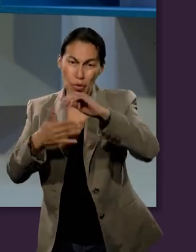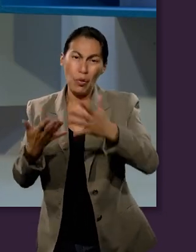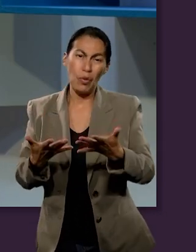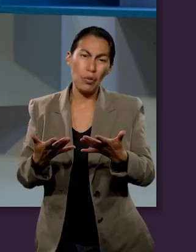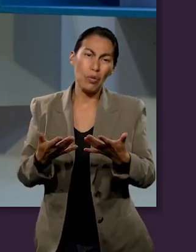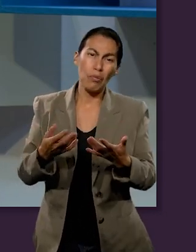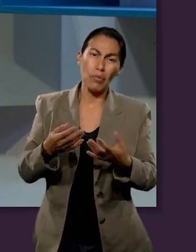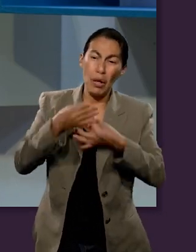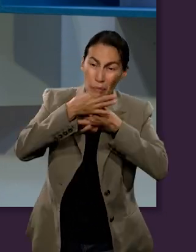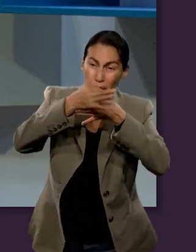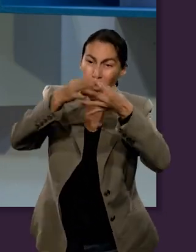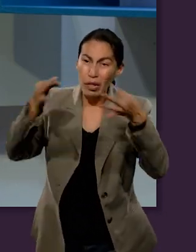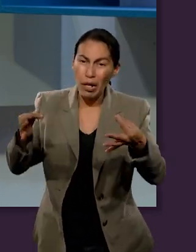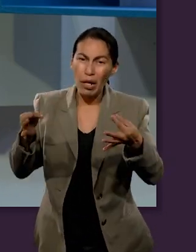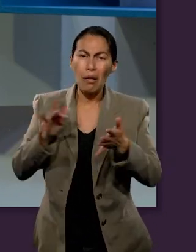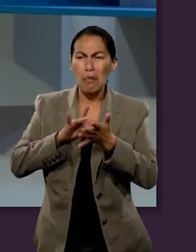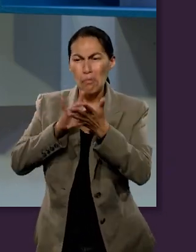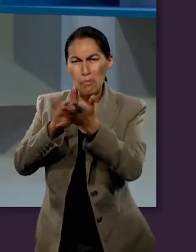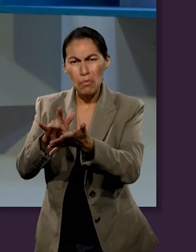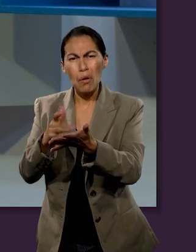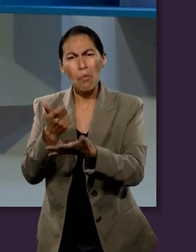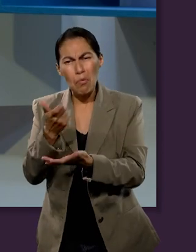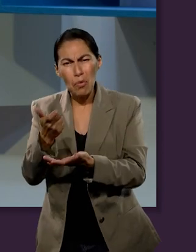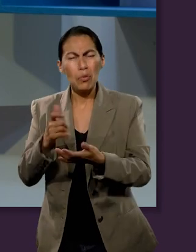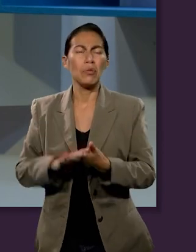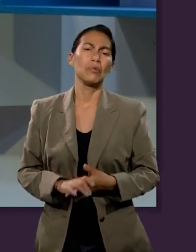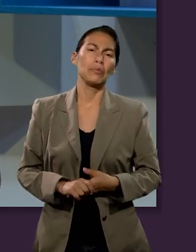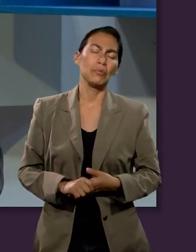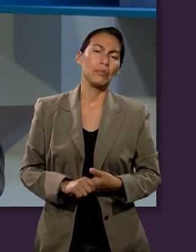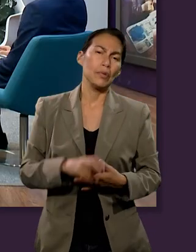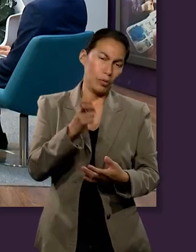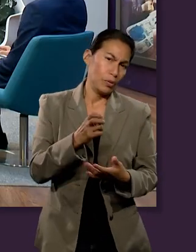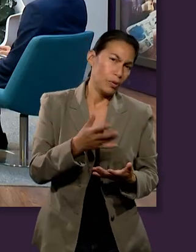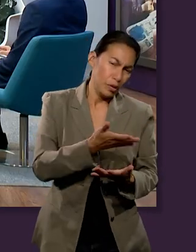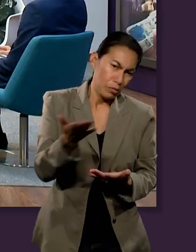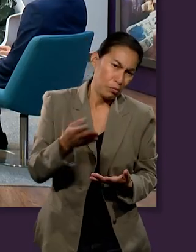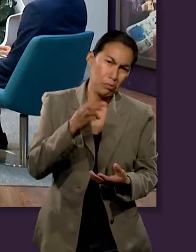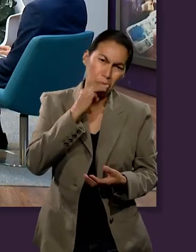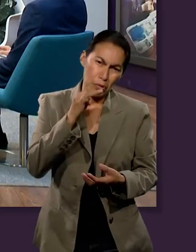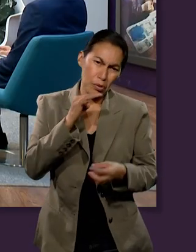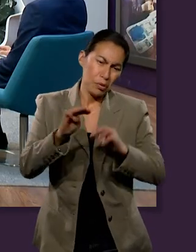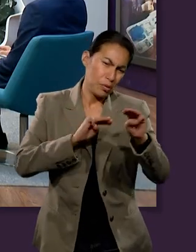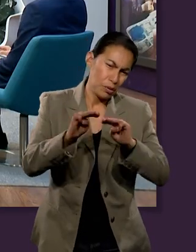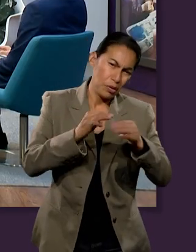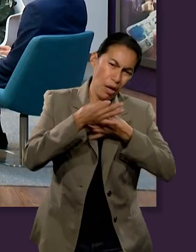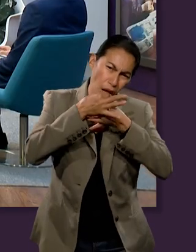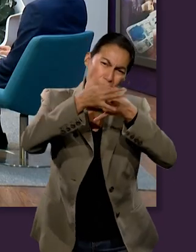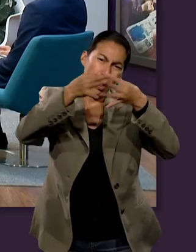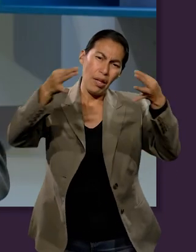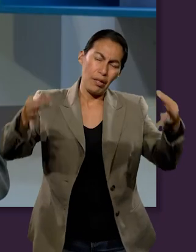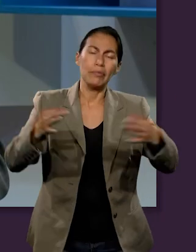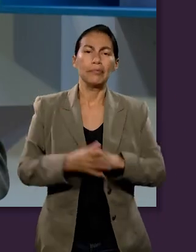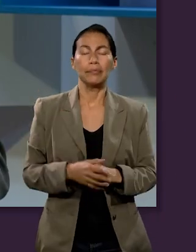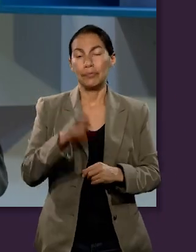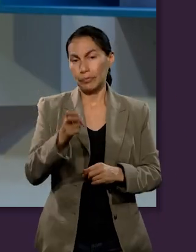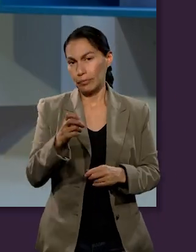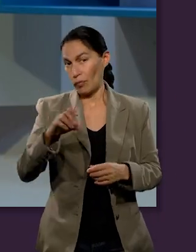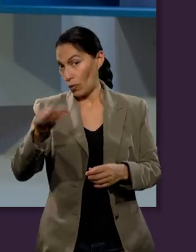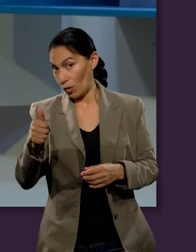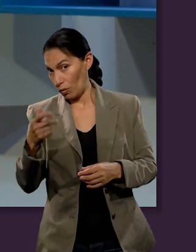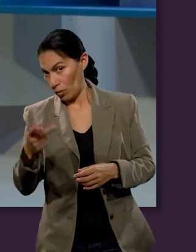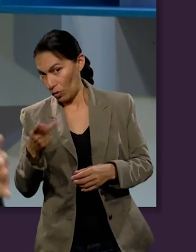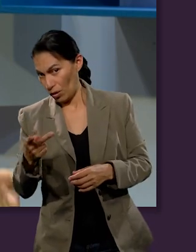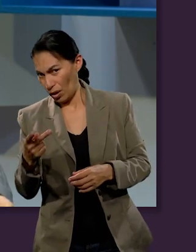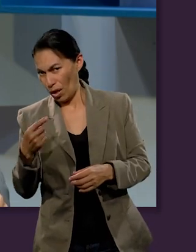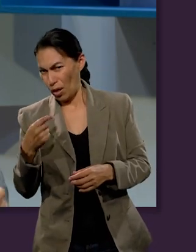manera específica con la predicación del evangelio, envía recursos, envía ayudas y todo eso llega. Y esto justamente nos lleva a la otra pregunta.